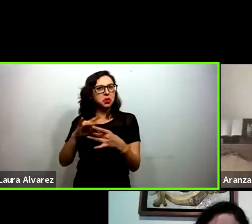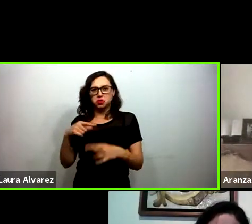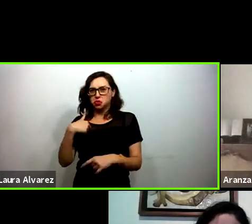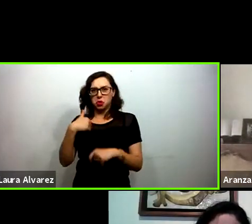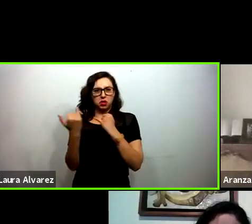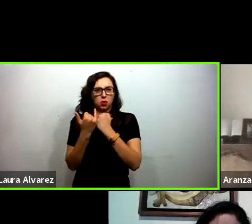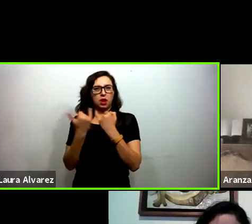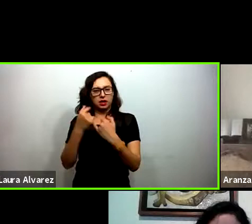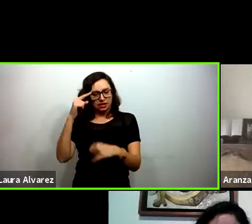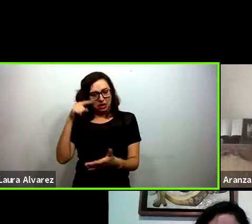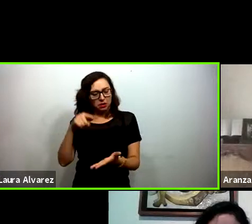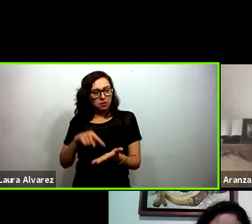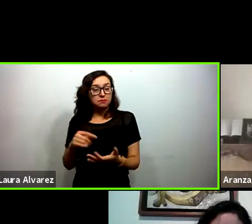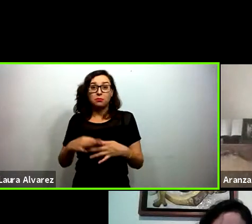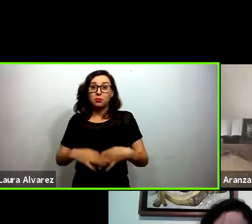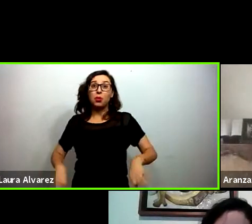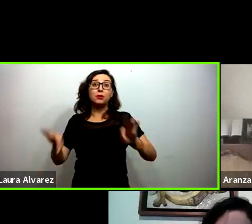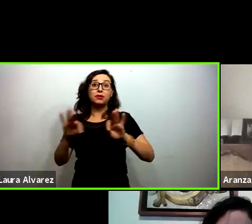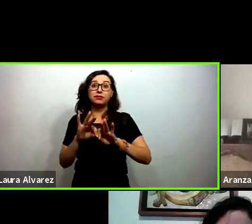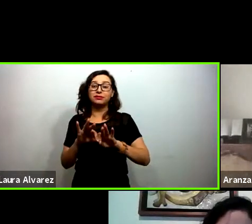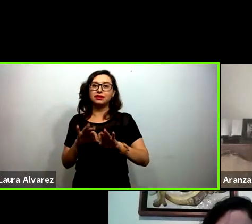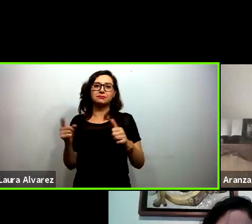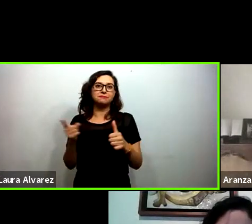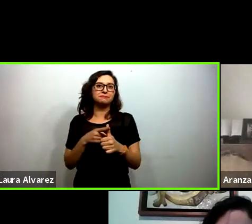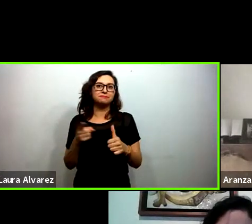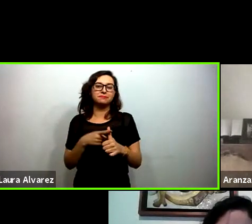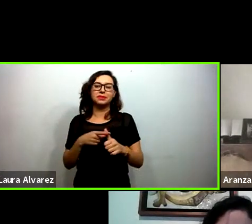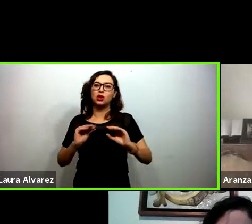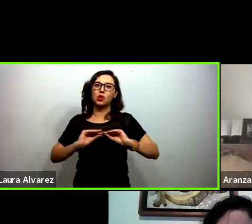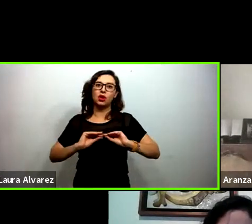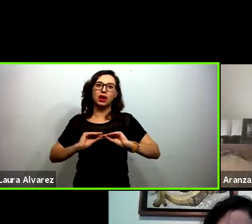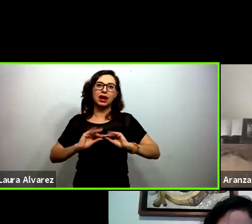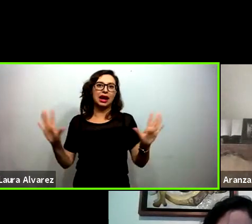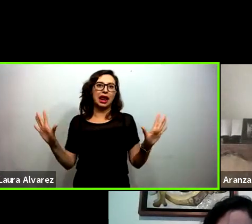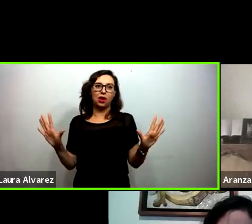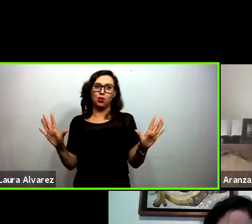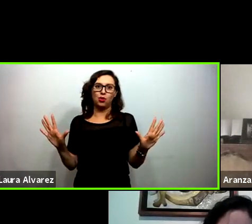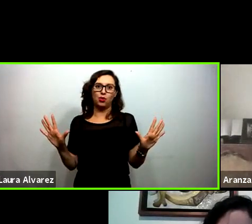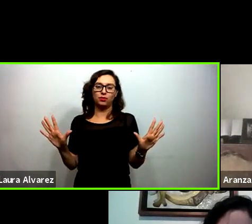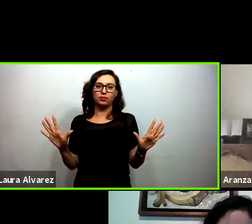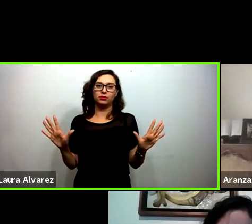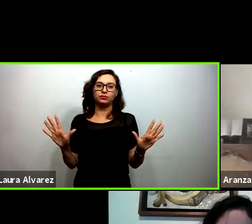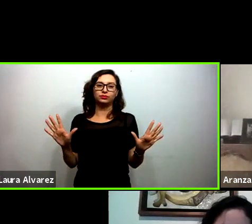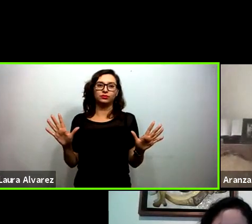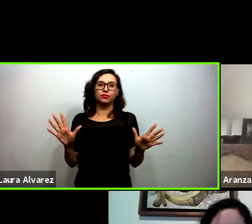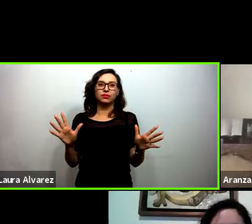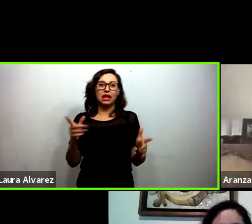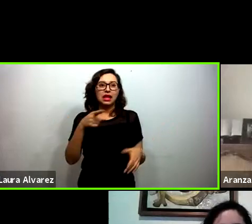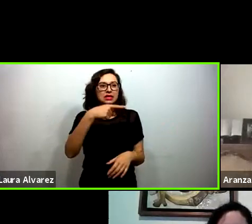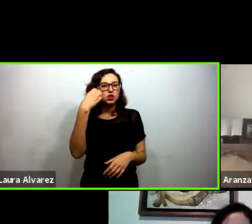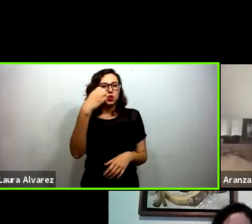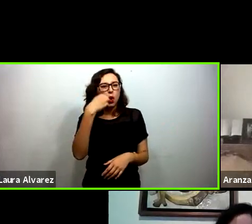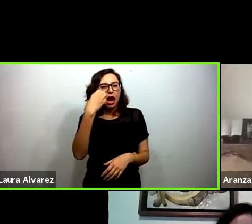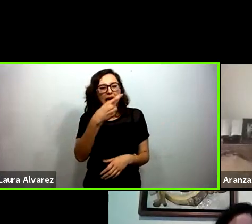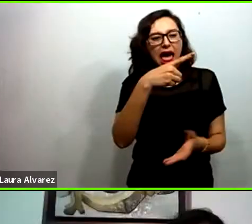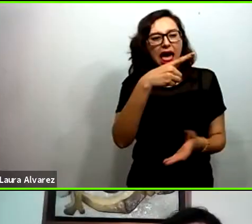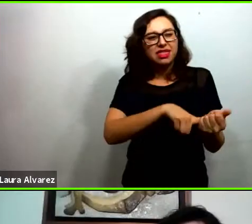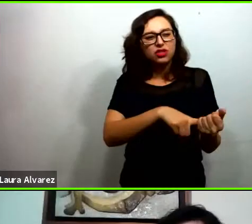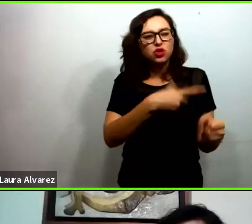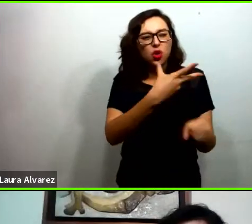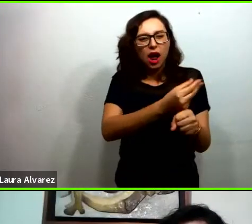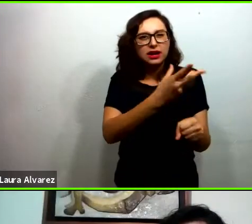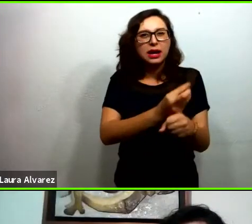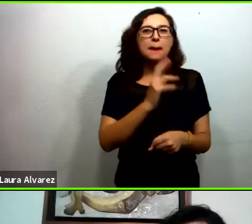claridad de qué es el aspecto que queremos llevar a la escuela qué es lo que queremos mejorar